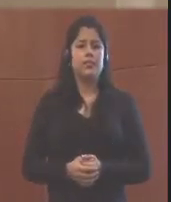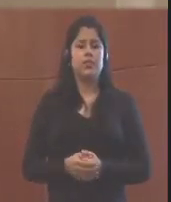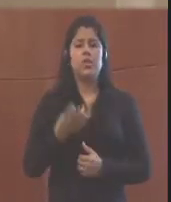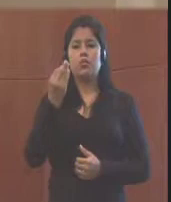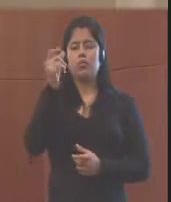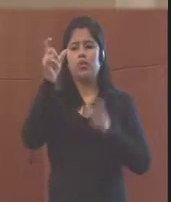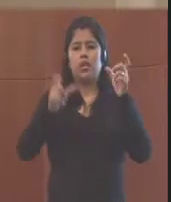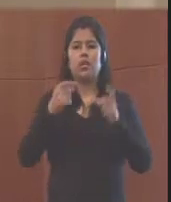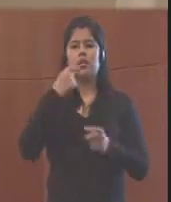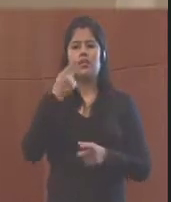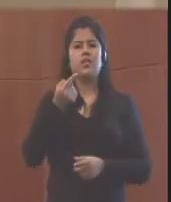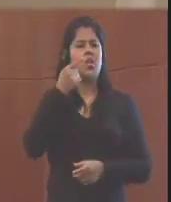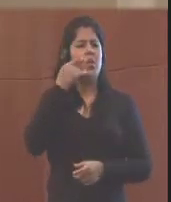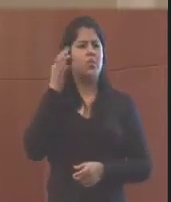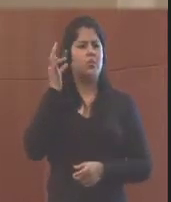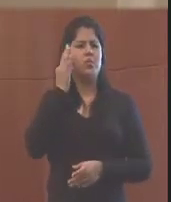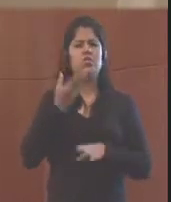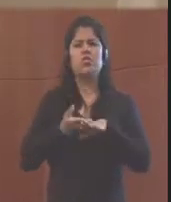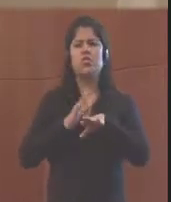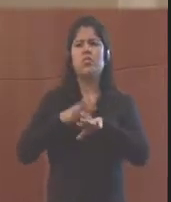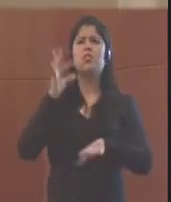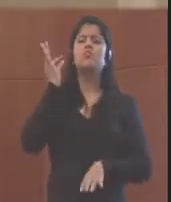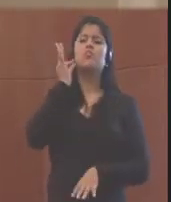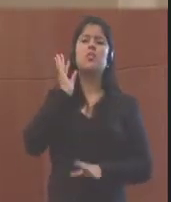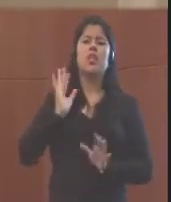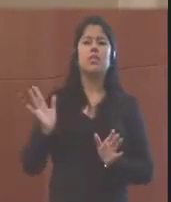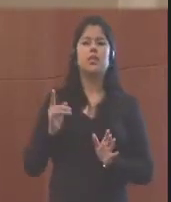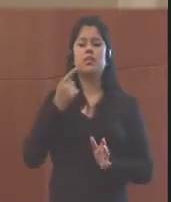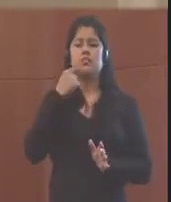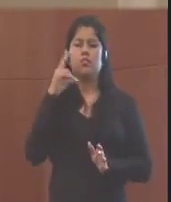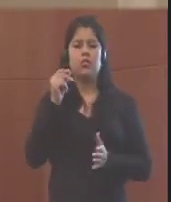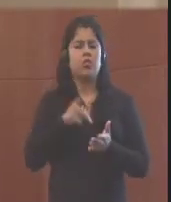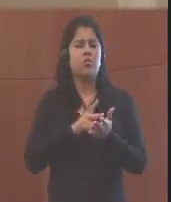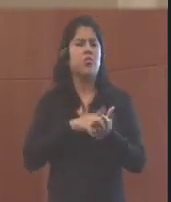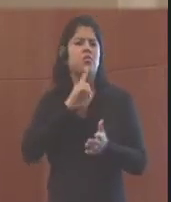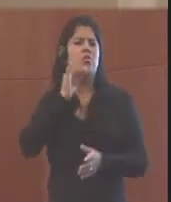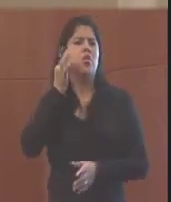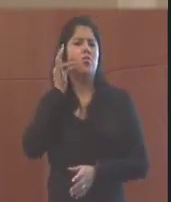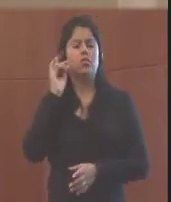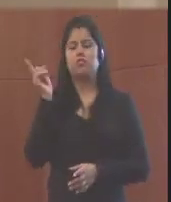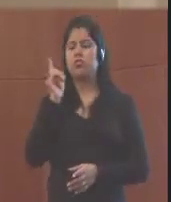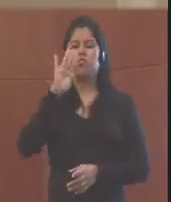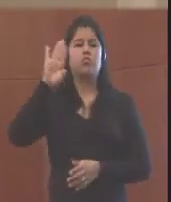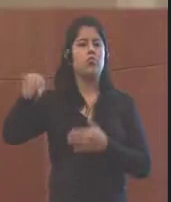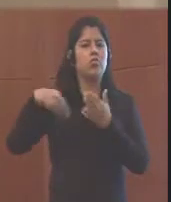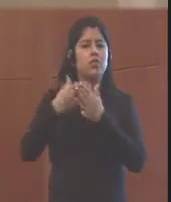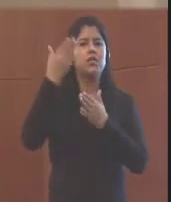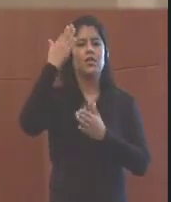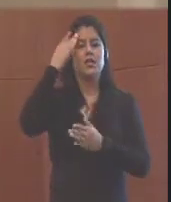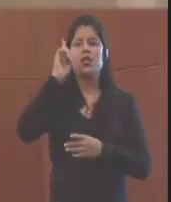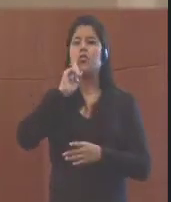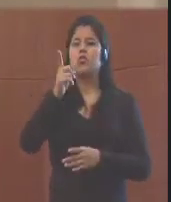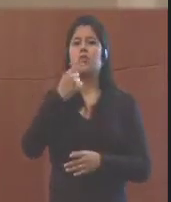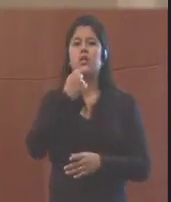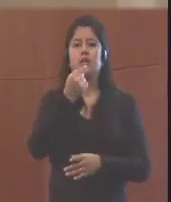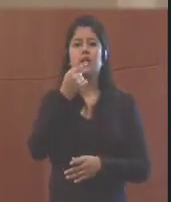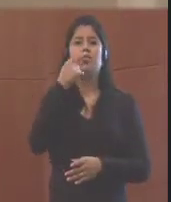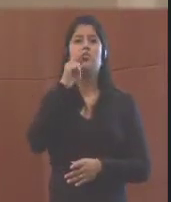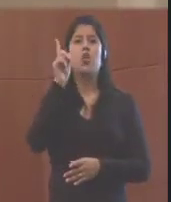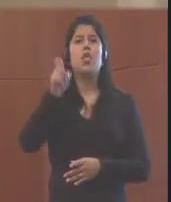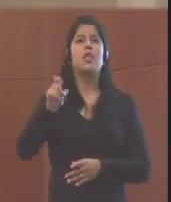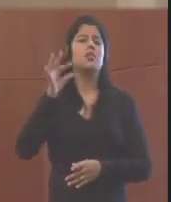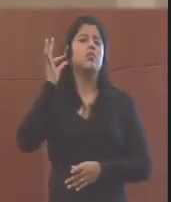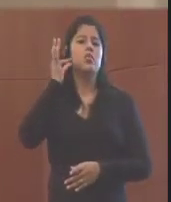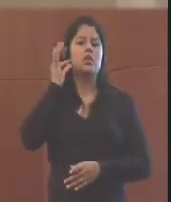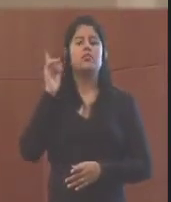muchas veces dicen, no, el género es sobre mujeres. ¿Por qué no hablan que son programas en base a mujeres? No. Todos sabemos que género no quiere decir necesariamente